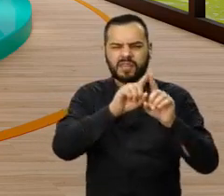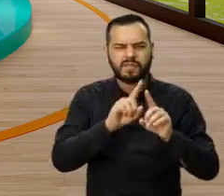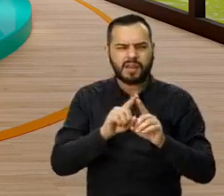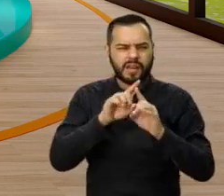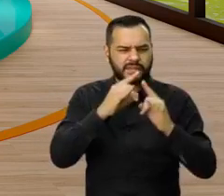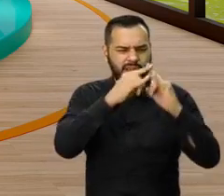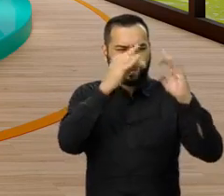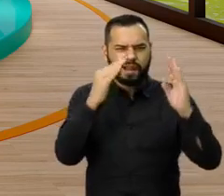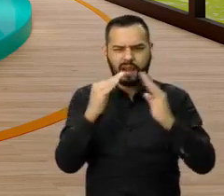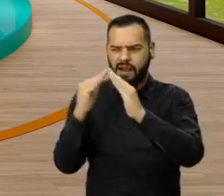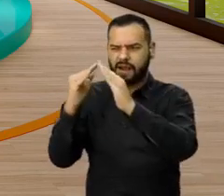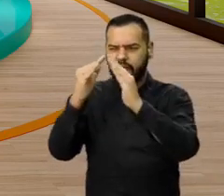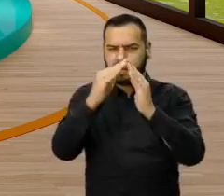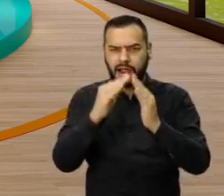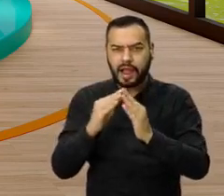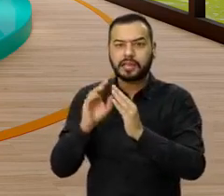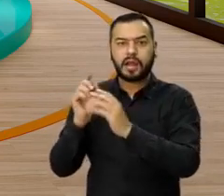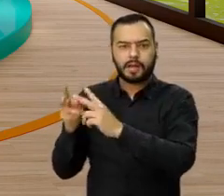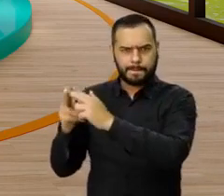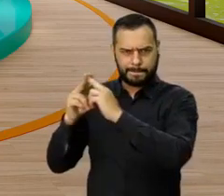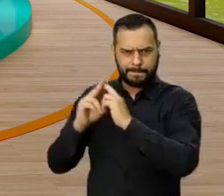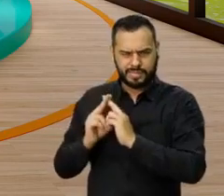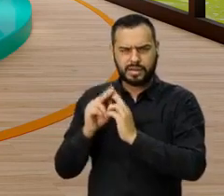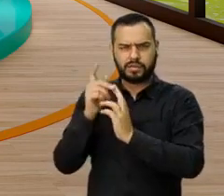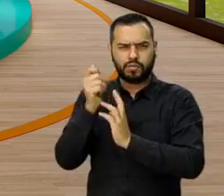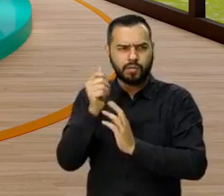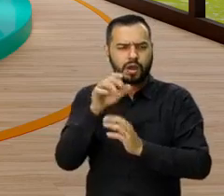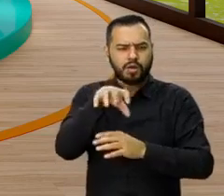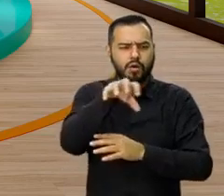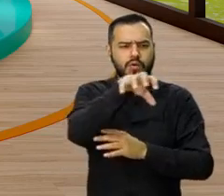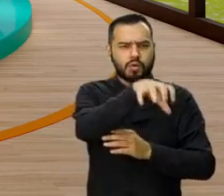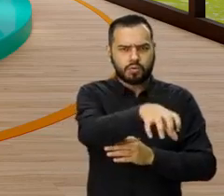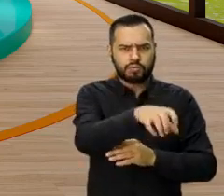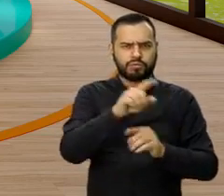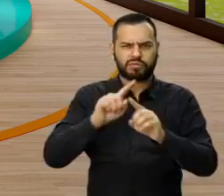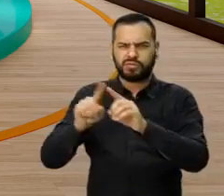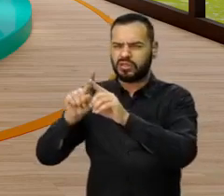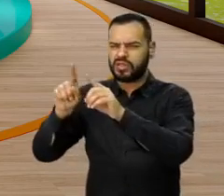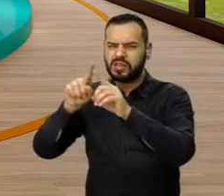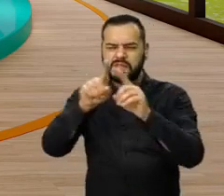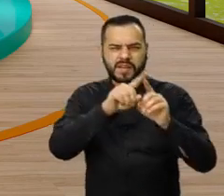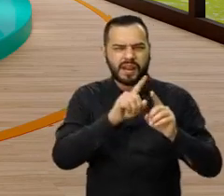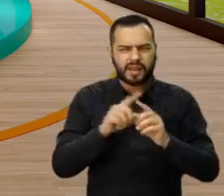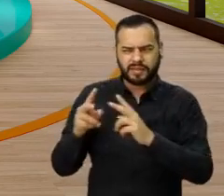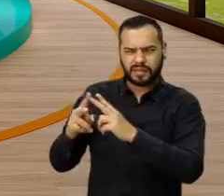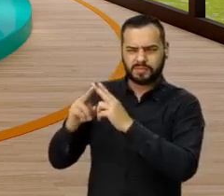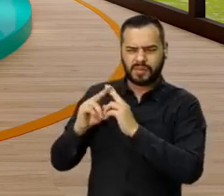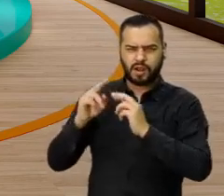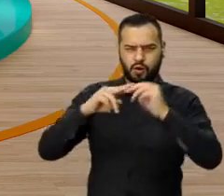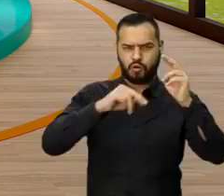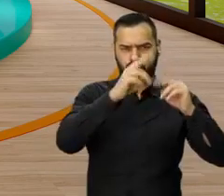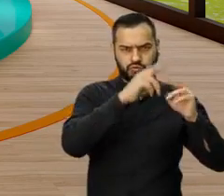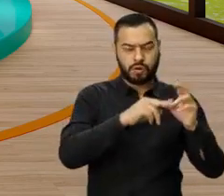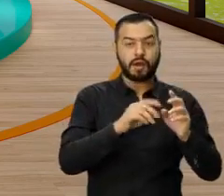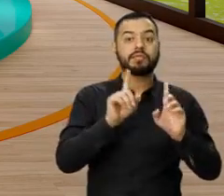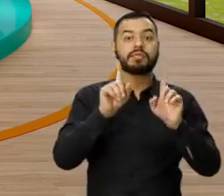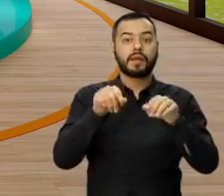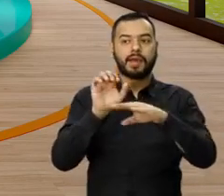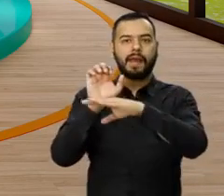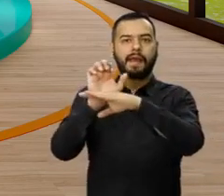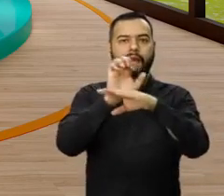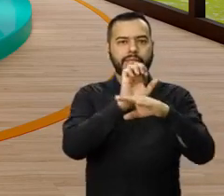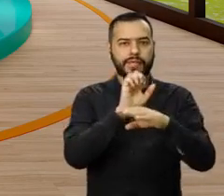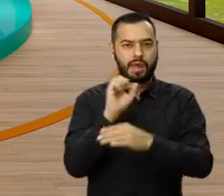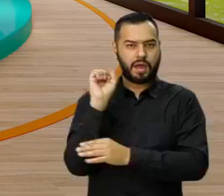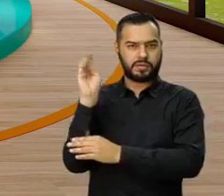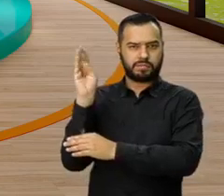un pabellón de constructoras con subsidio y un pabellón de constructoras mayor rango. Además, entidades financieras y